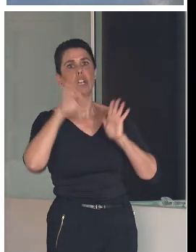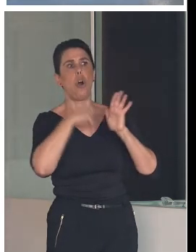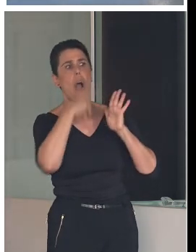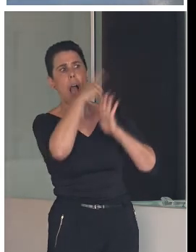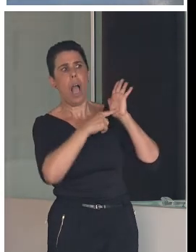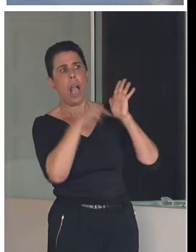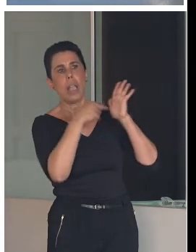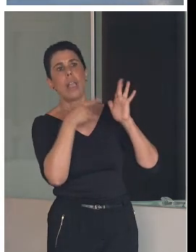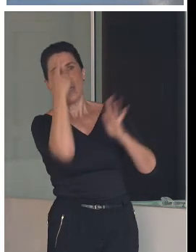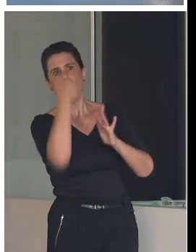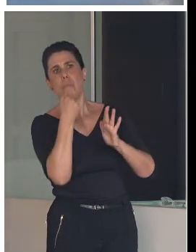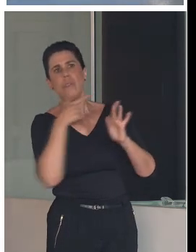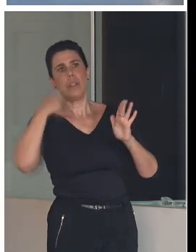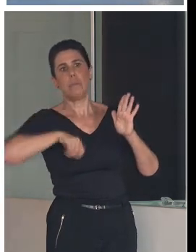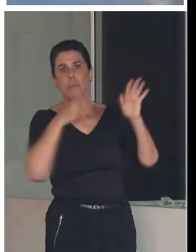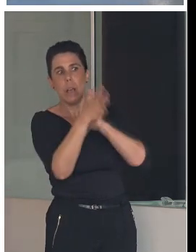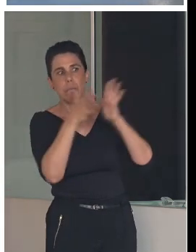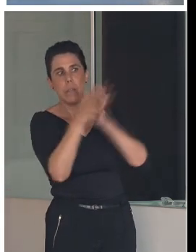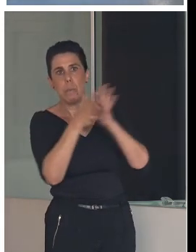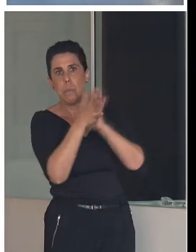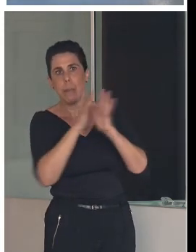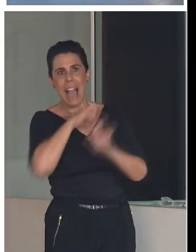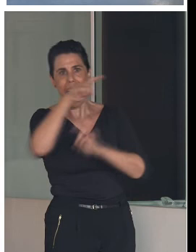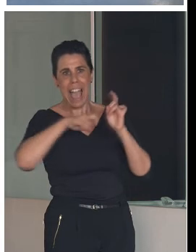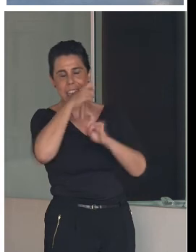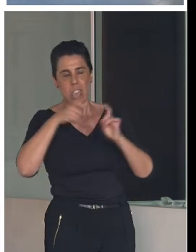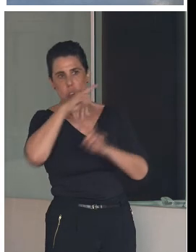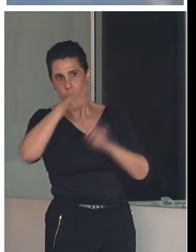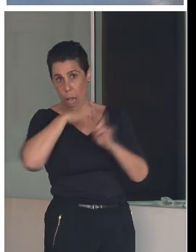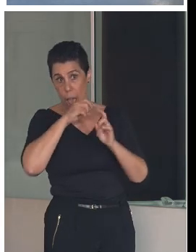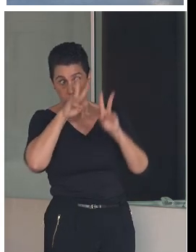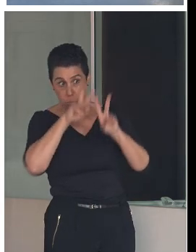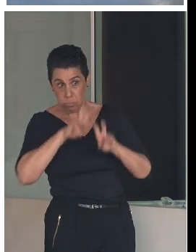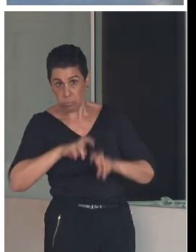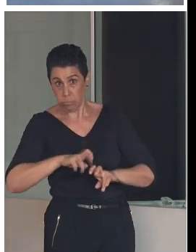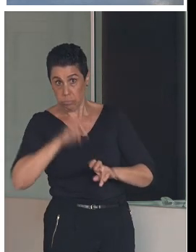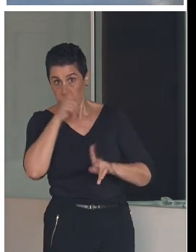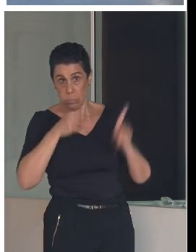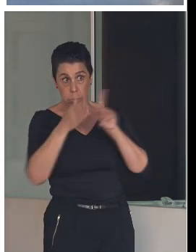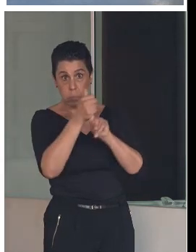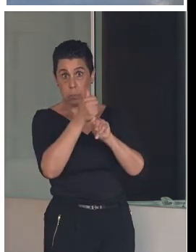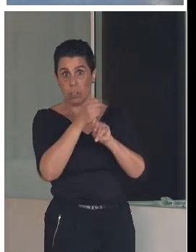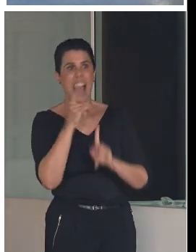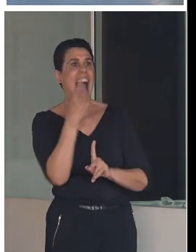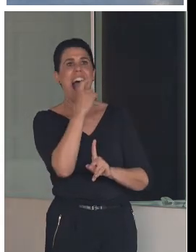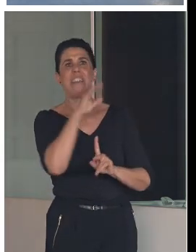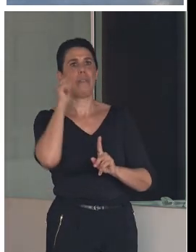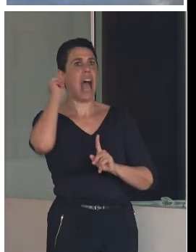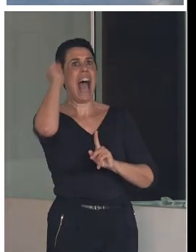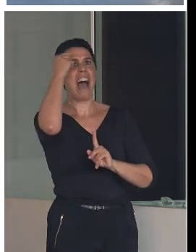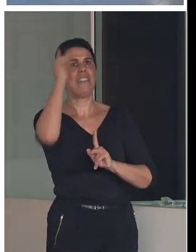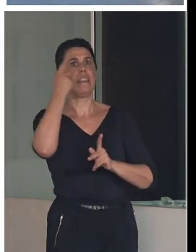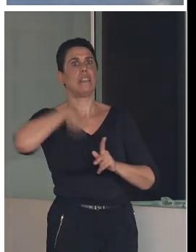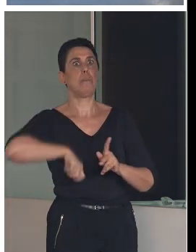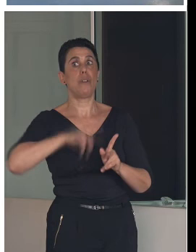profesionales, y en estos se van revisando anualmente, y se detectó que había que mejorar las habilidades de las profesiones del patrimonio cultural.